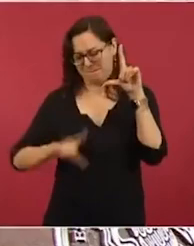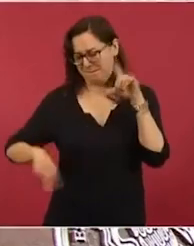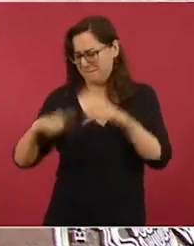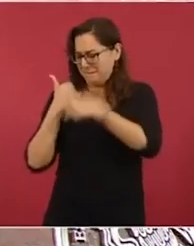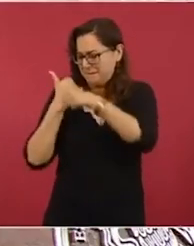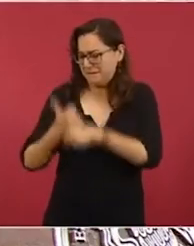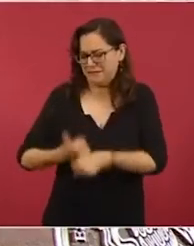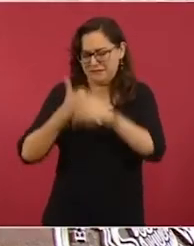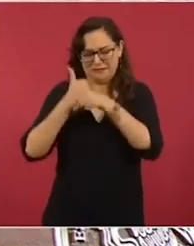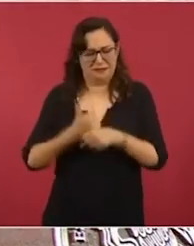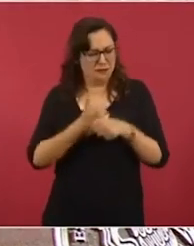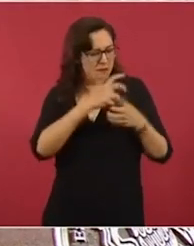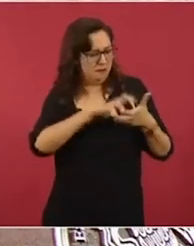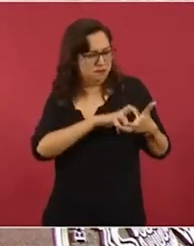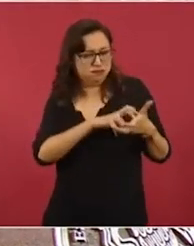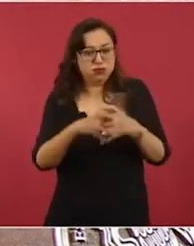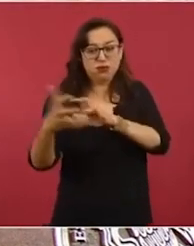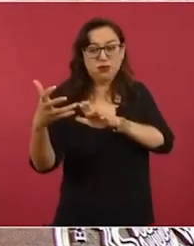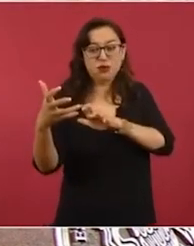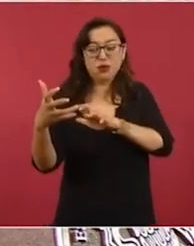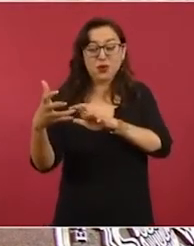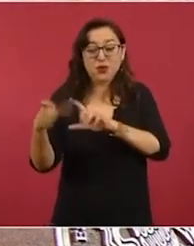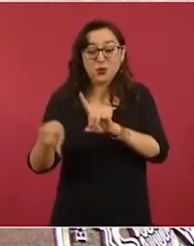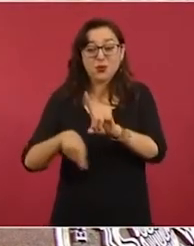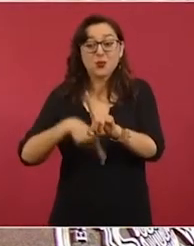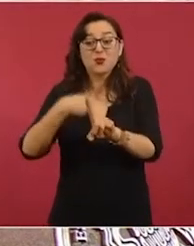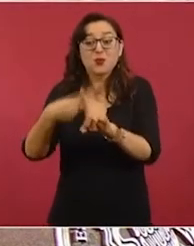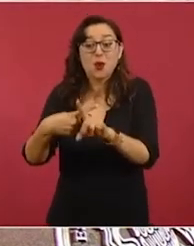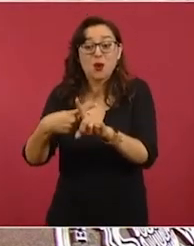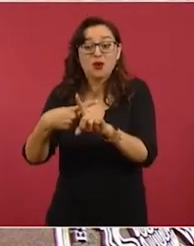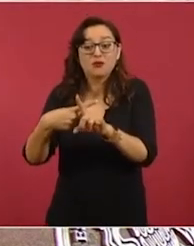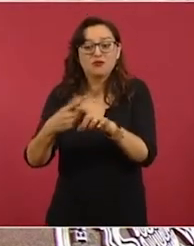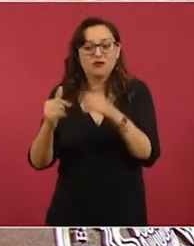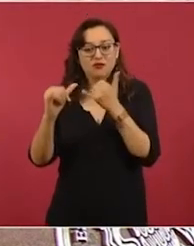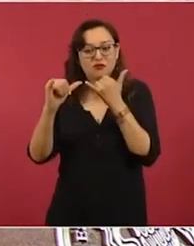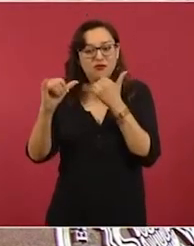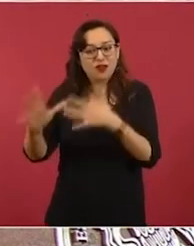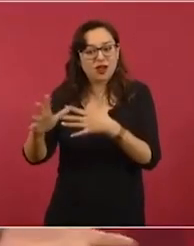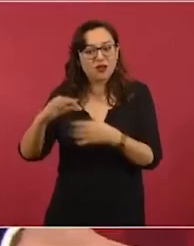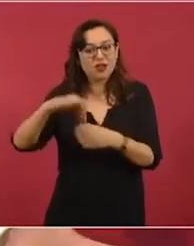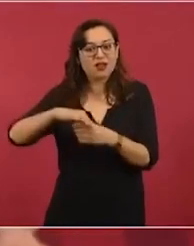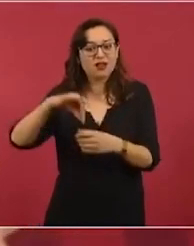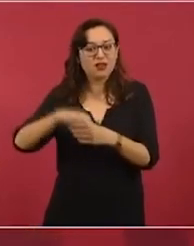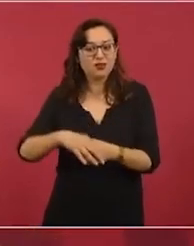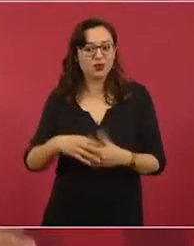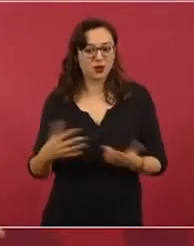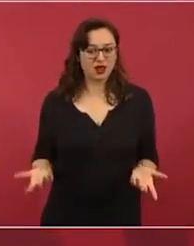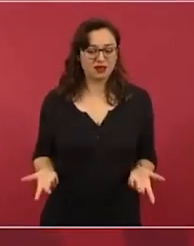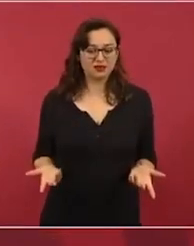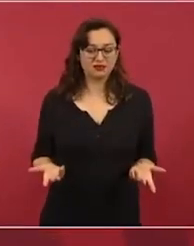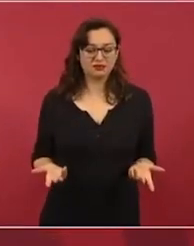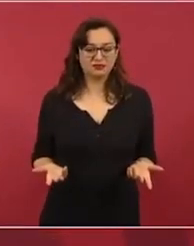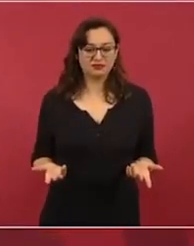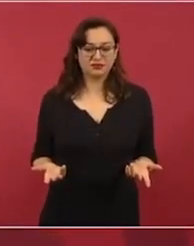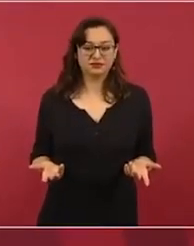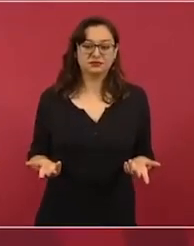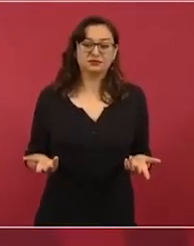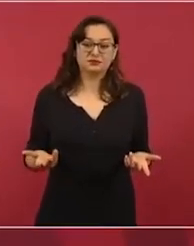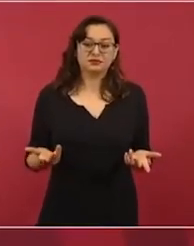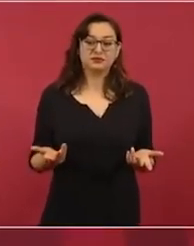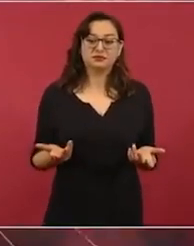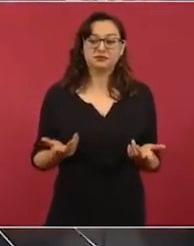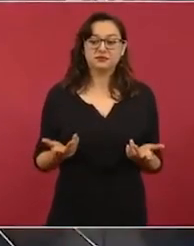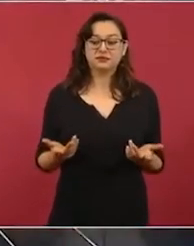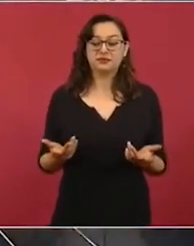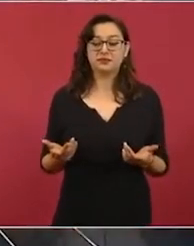Todo eso se pudo haber evitado y también no se hubiese deteriorado tanto